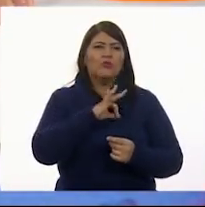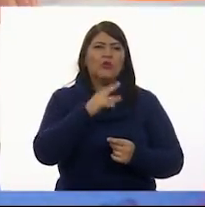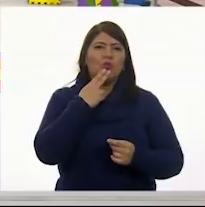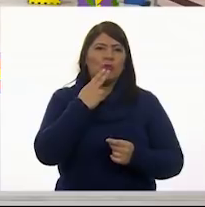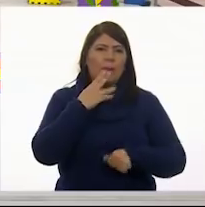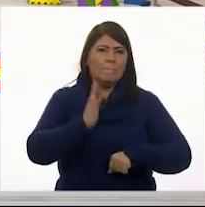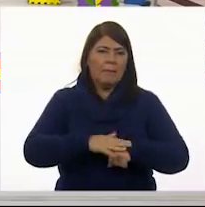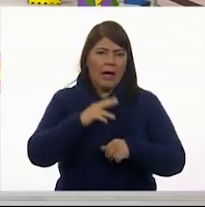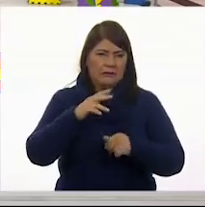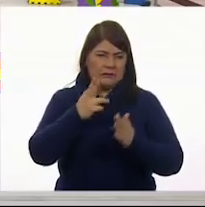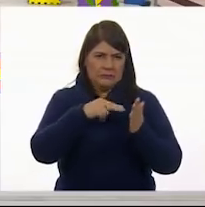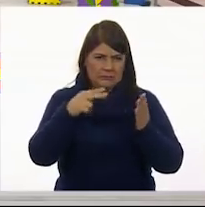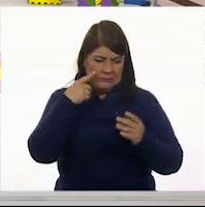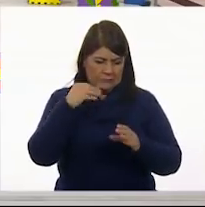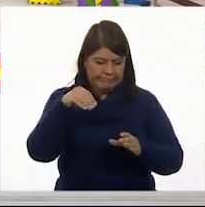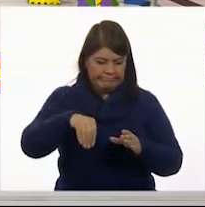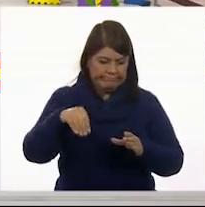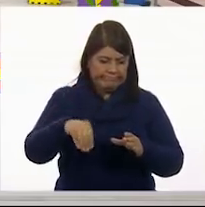pintura, Brie.